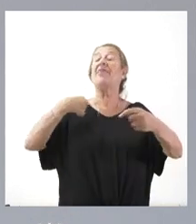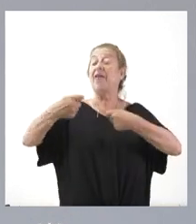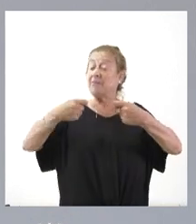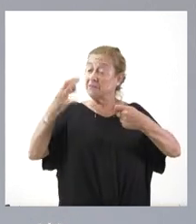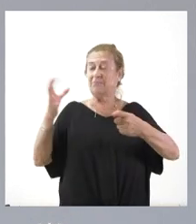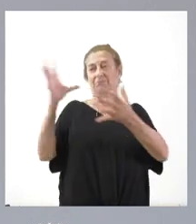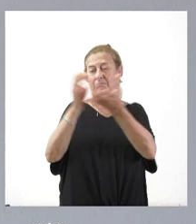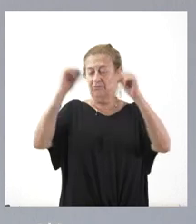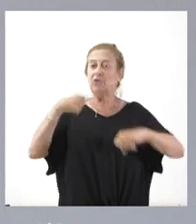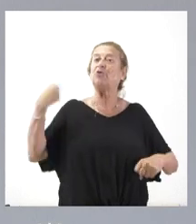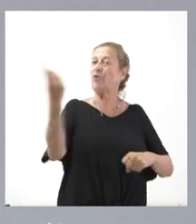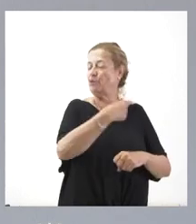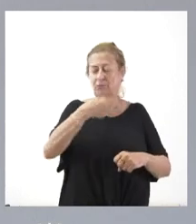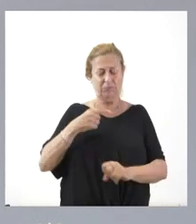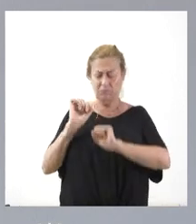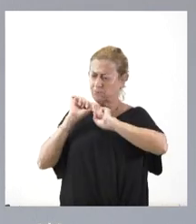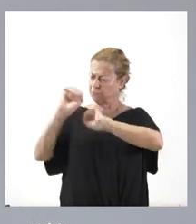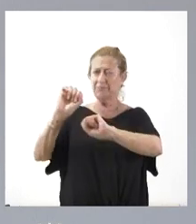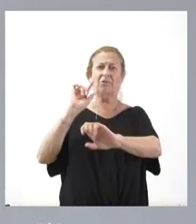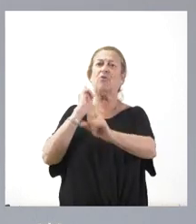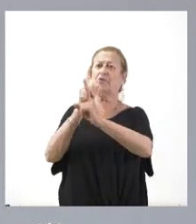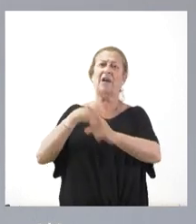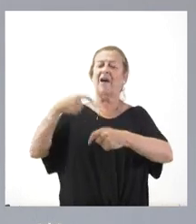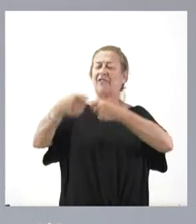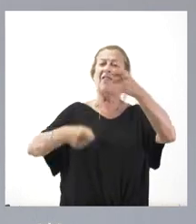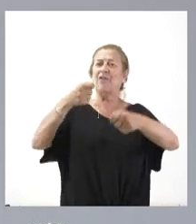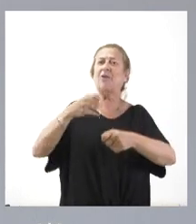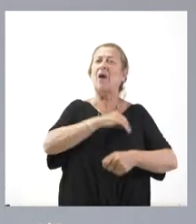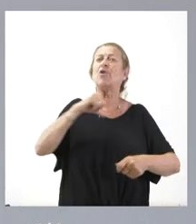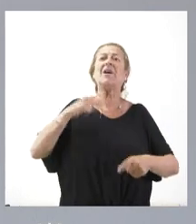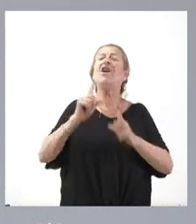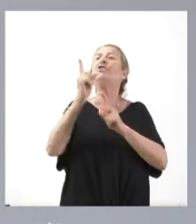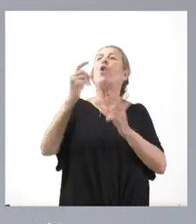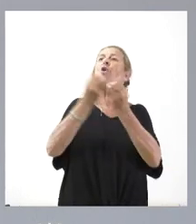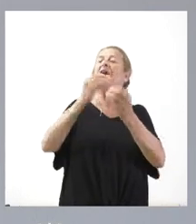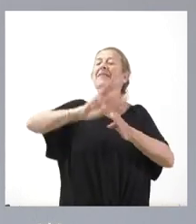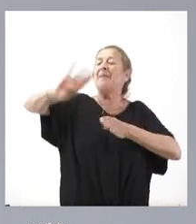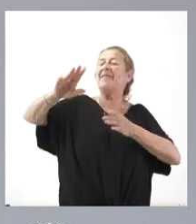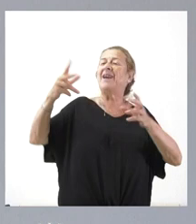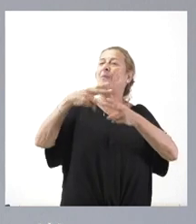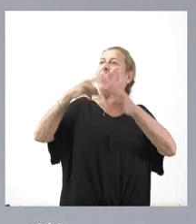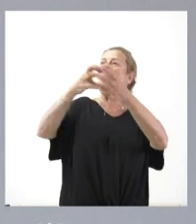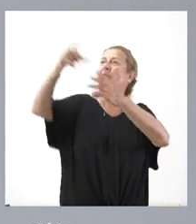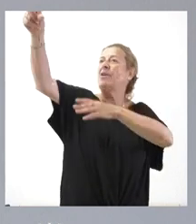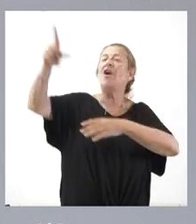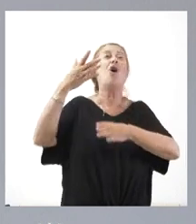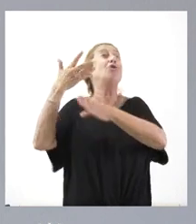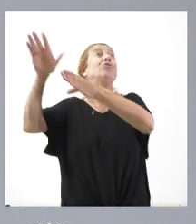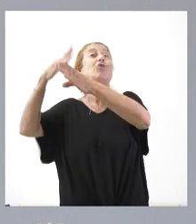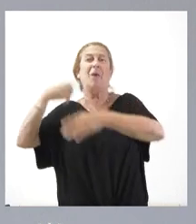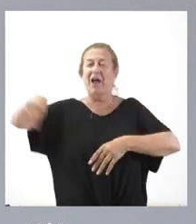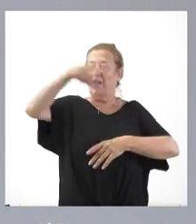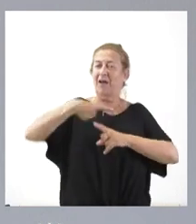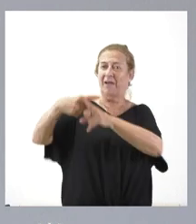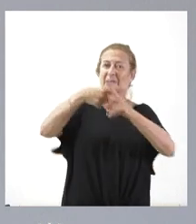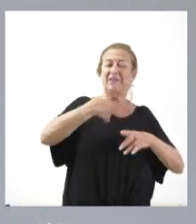y nos oponemos radicalmente a que la financiación autonómica se negocie con los partidos separatistas y lo que sobre se reparta luego